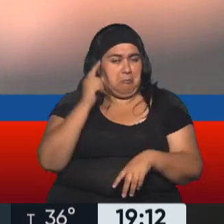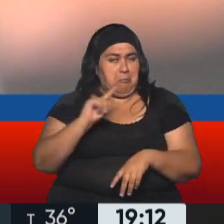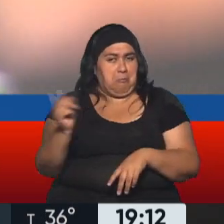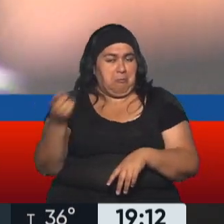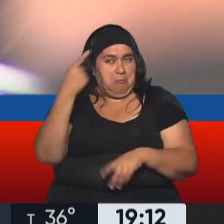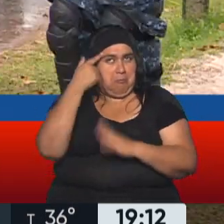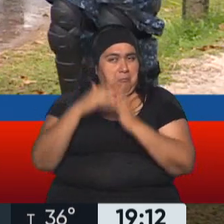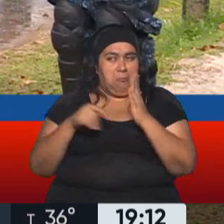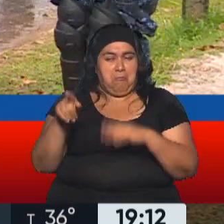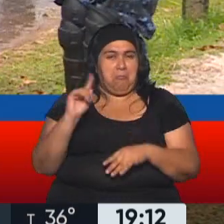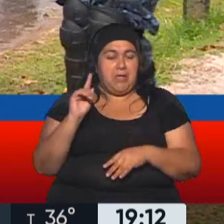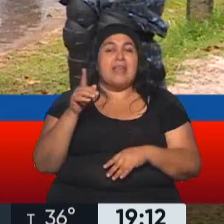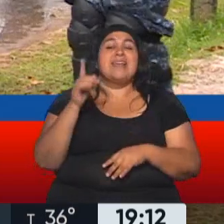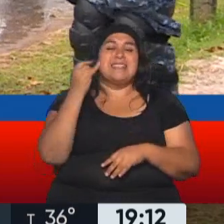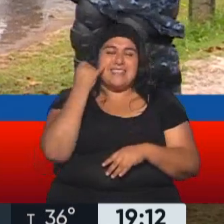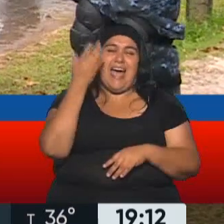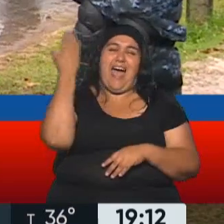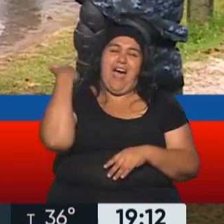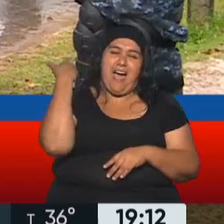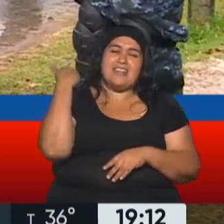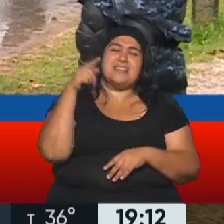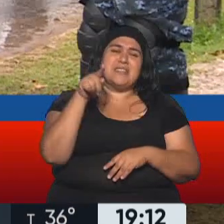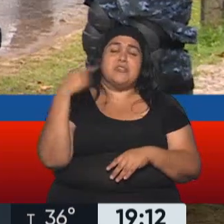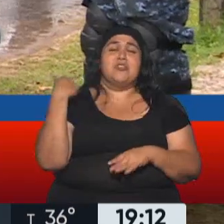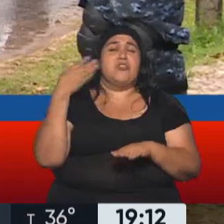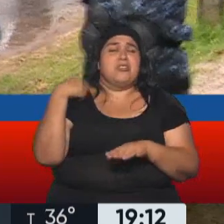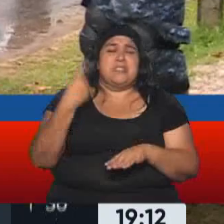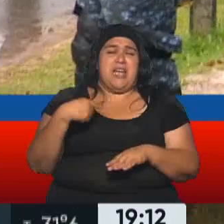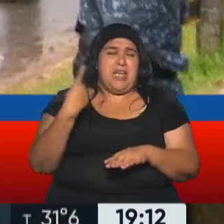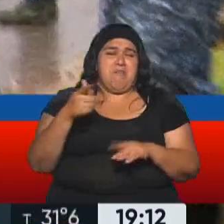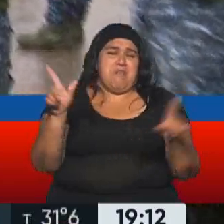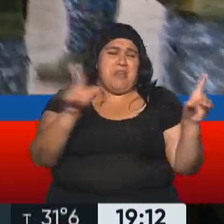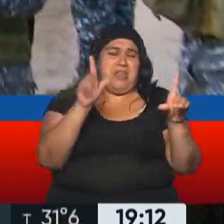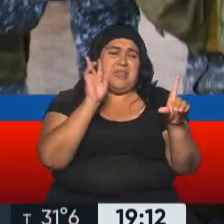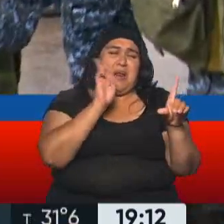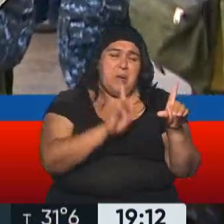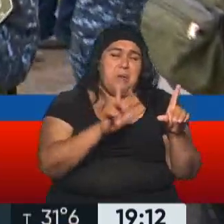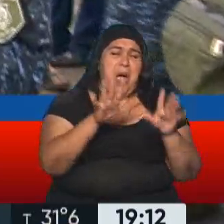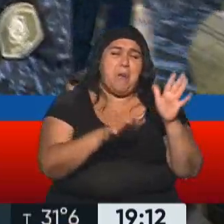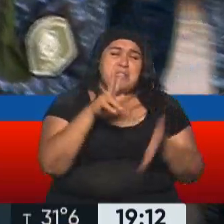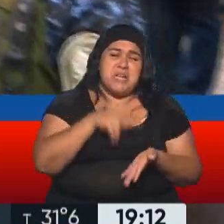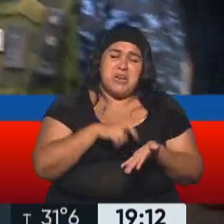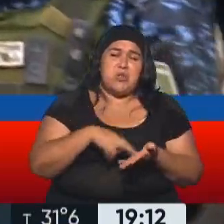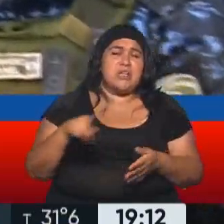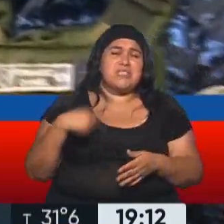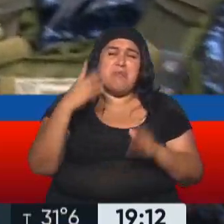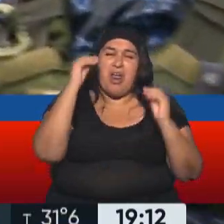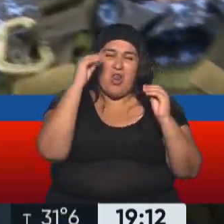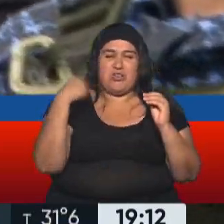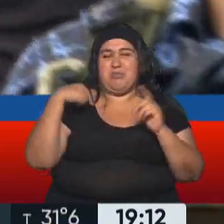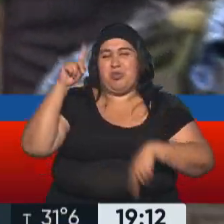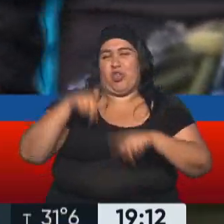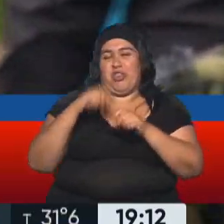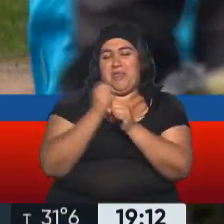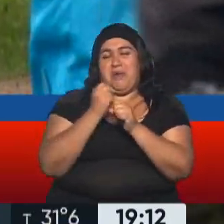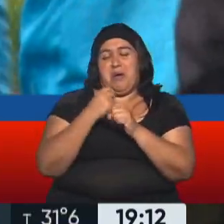¿Usted conocía el caso o la había visto? La había visto el caso cuando yo llego a casa, que siempre lo están dando, y miro el noticiero casi siempre de noche porque trabajo todo el